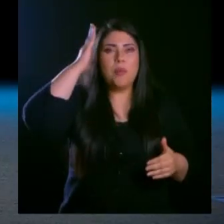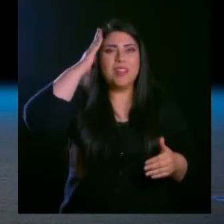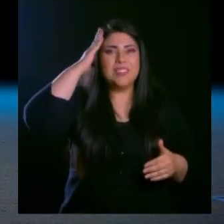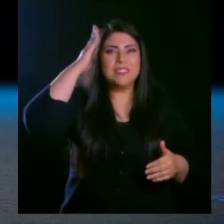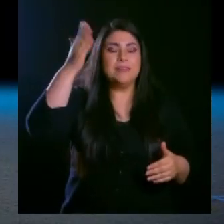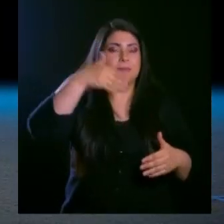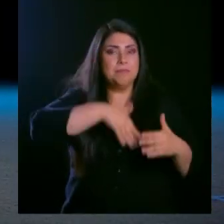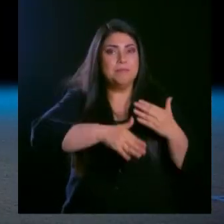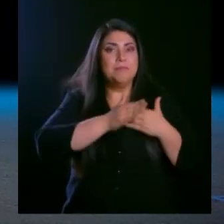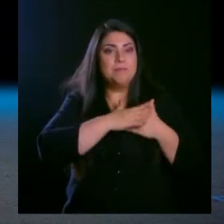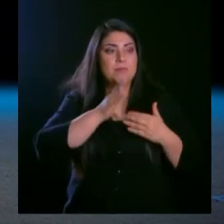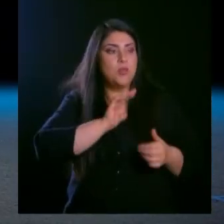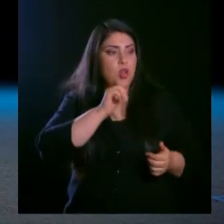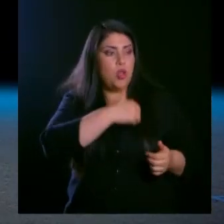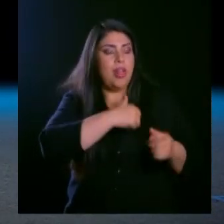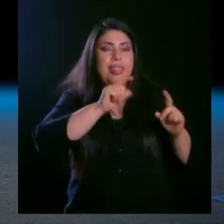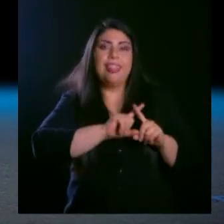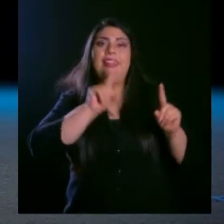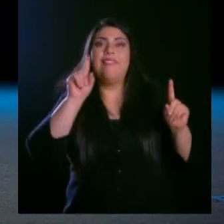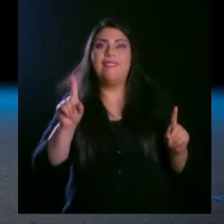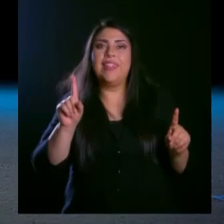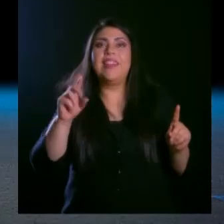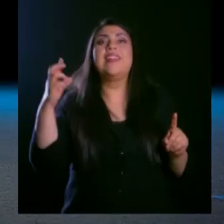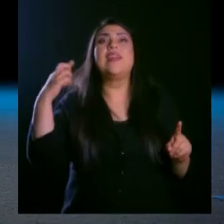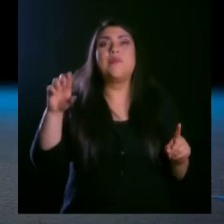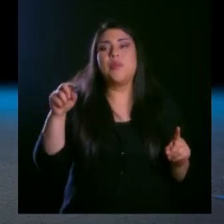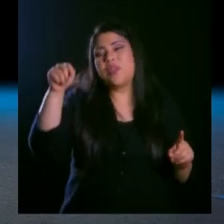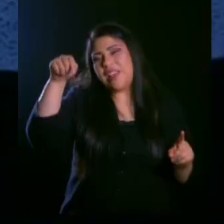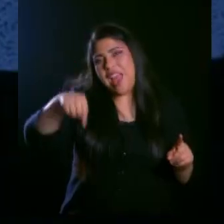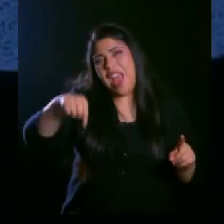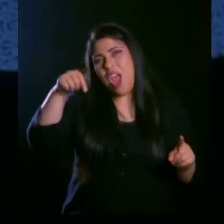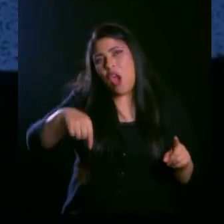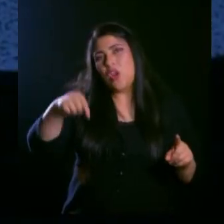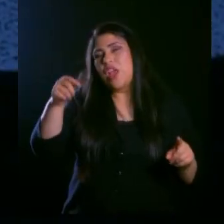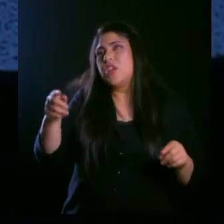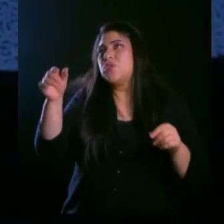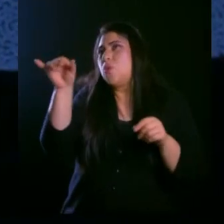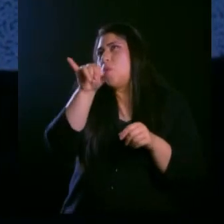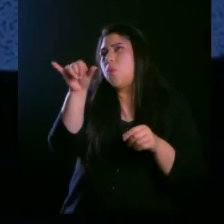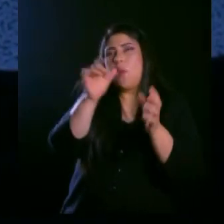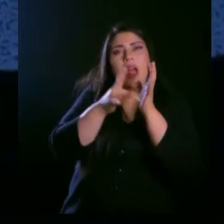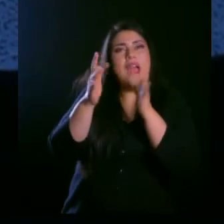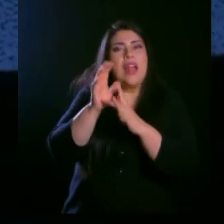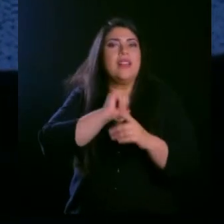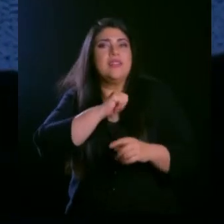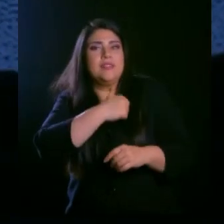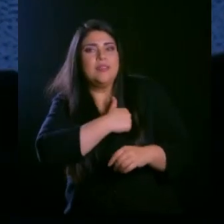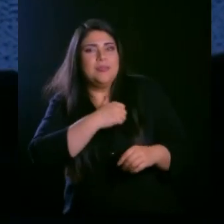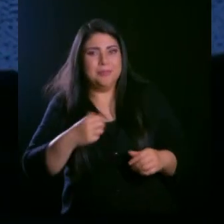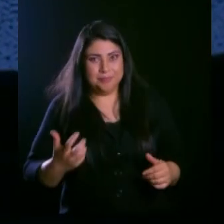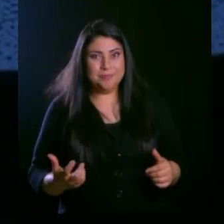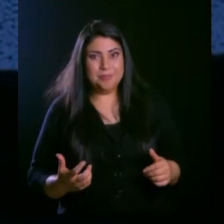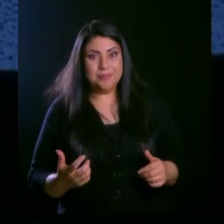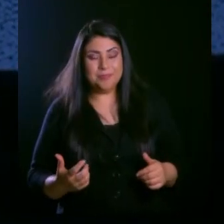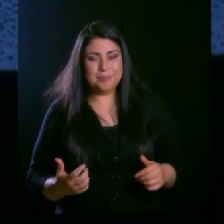mí. Mi comportamiento cambió para ser un comportamiento igual al de Jesús. Entonces, yo ahorita vengo de